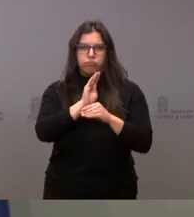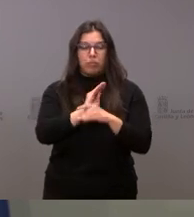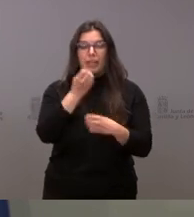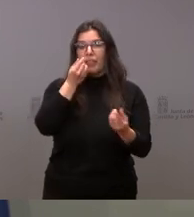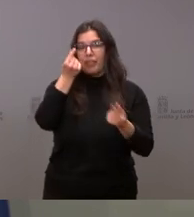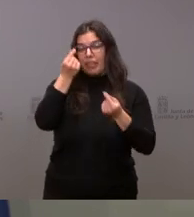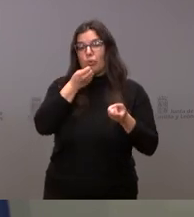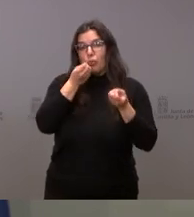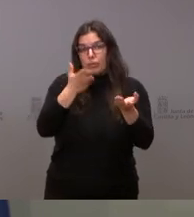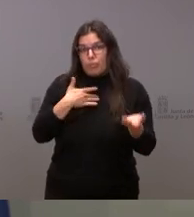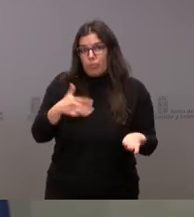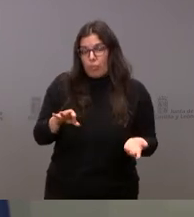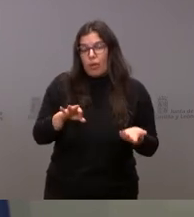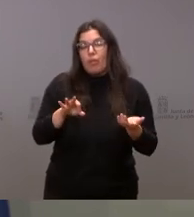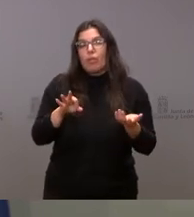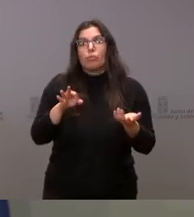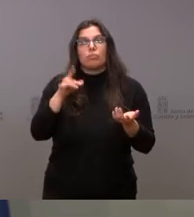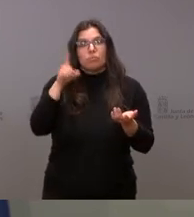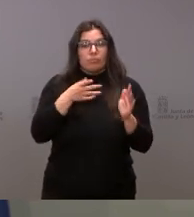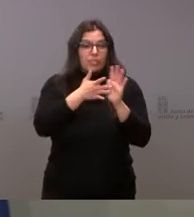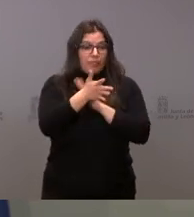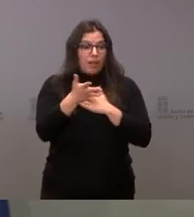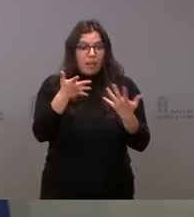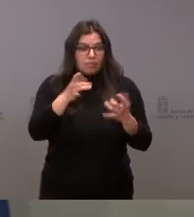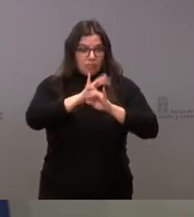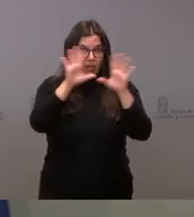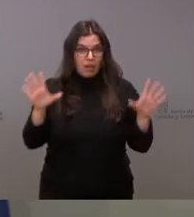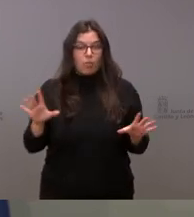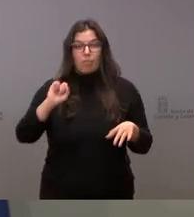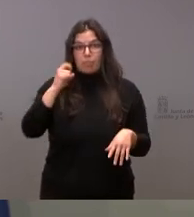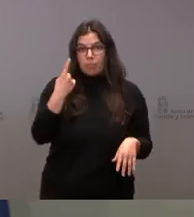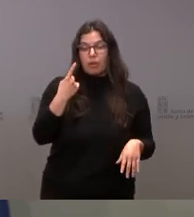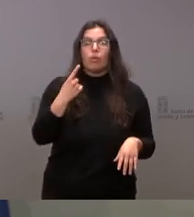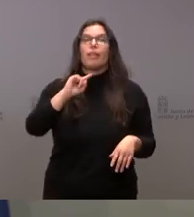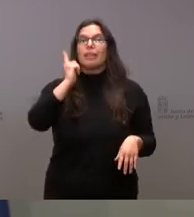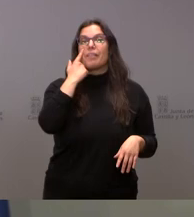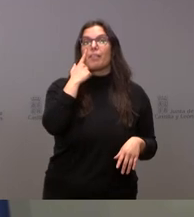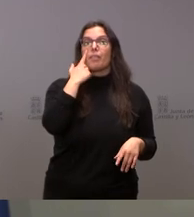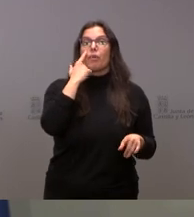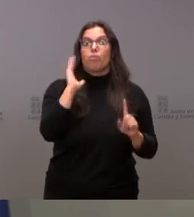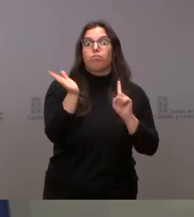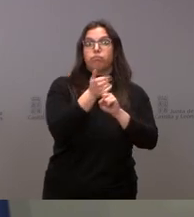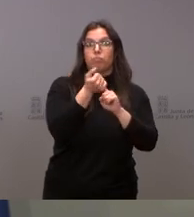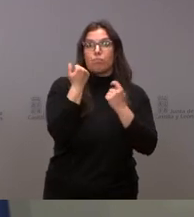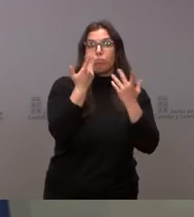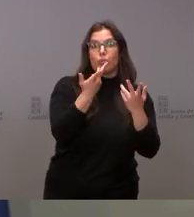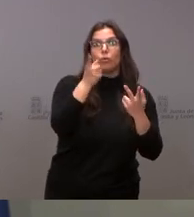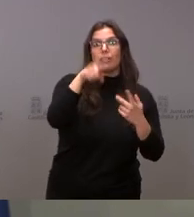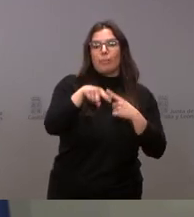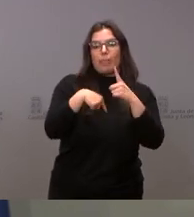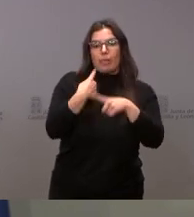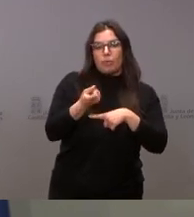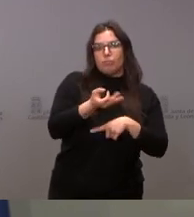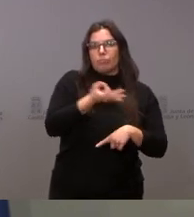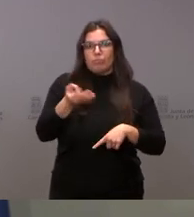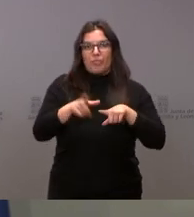manifestar es este, lo que refleja claramente tanto la celeridad en la detección de estos casos como la eficacia en